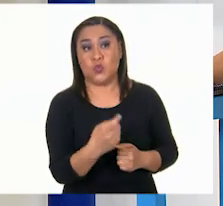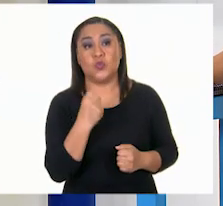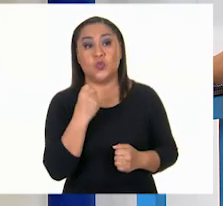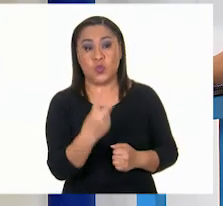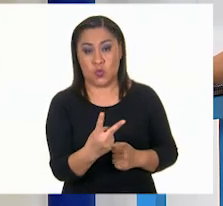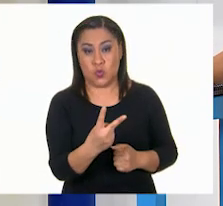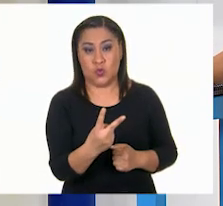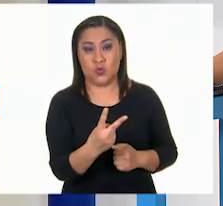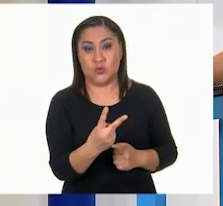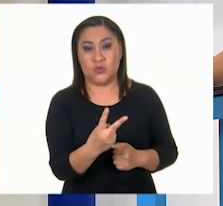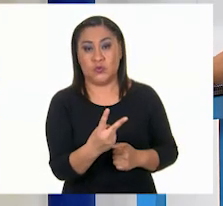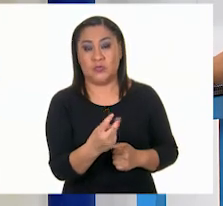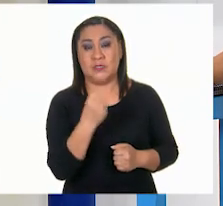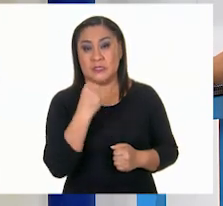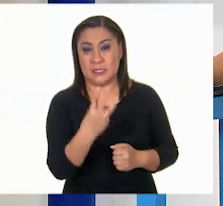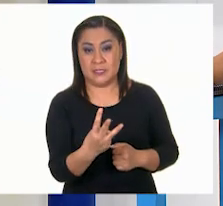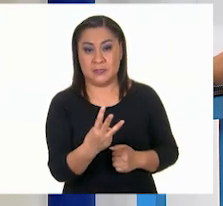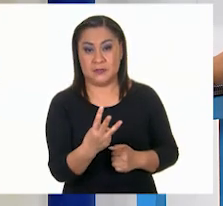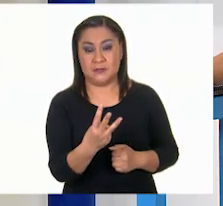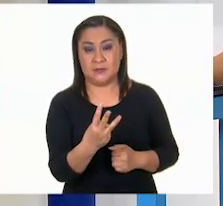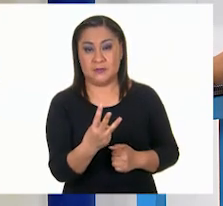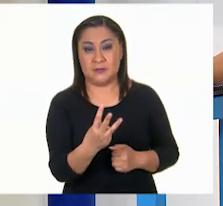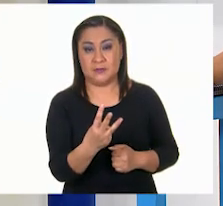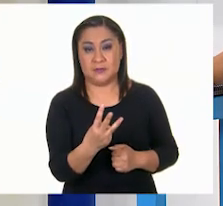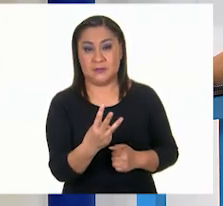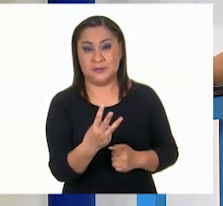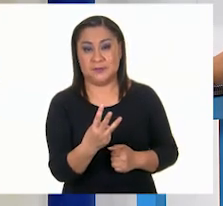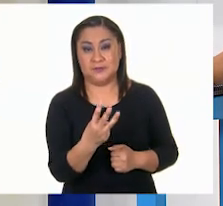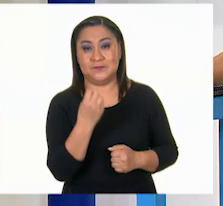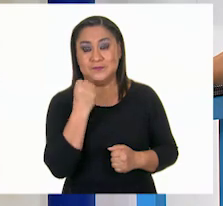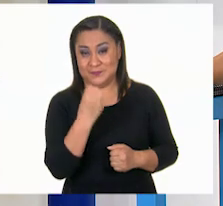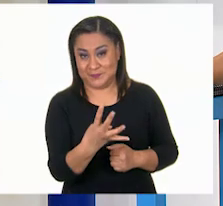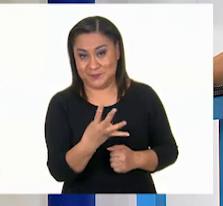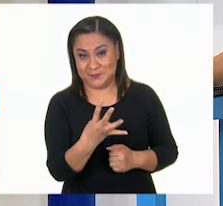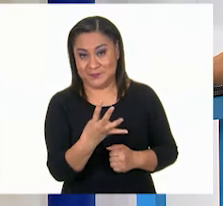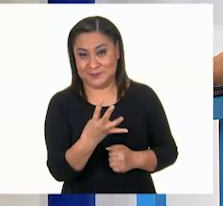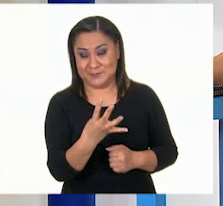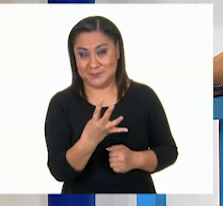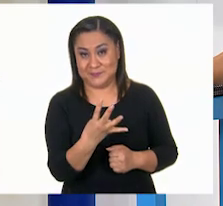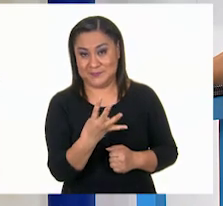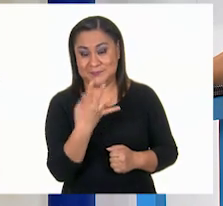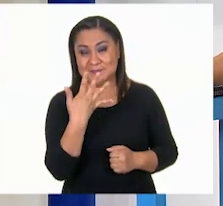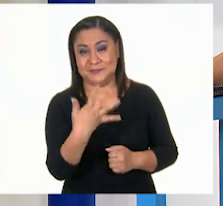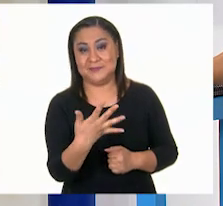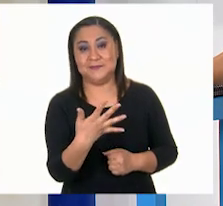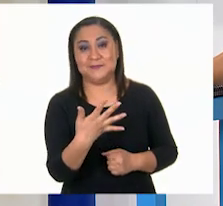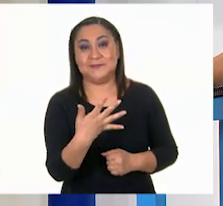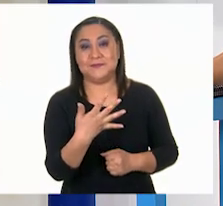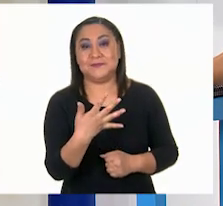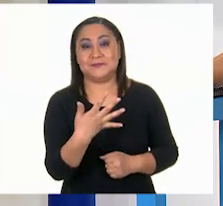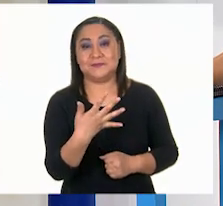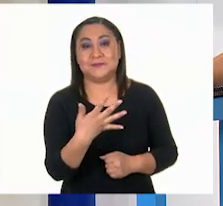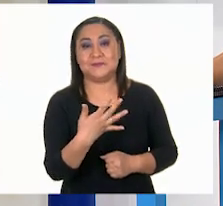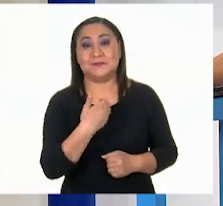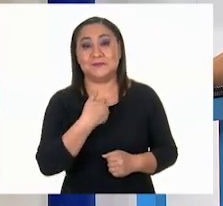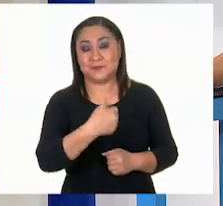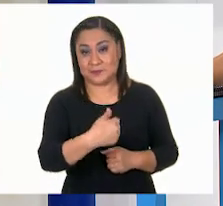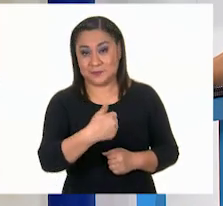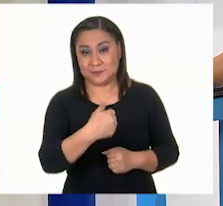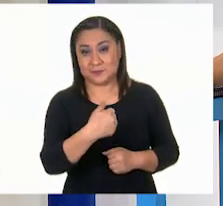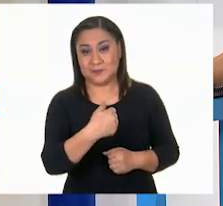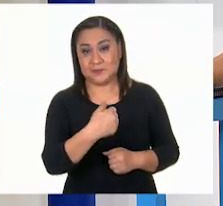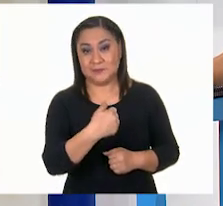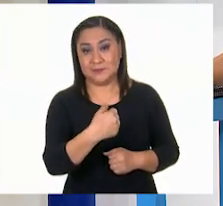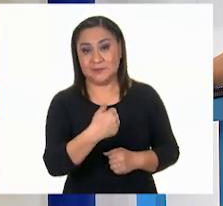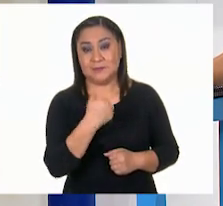dos, tres, cuatro, cinco, seis,